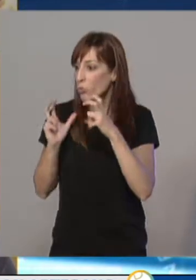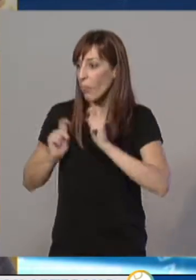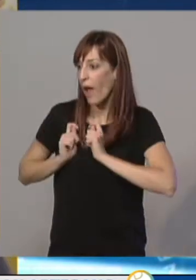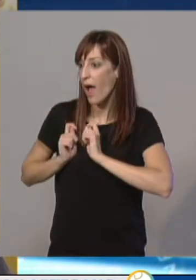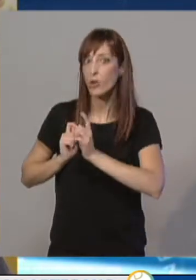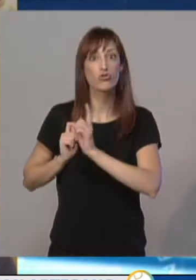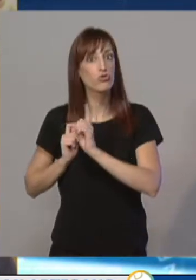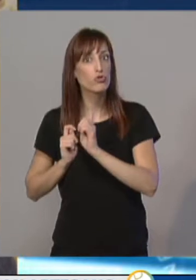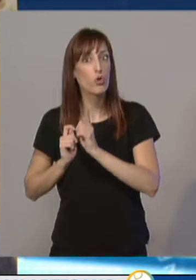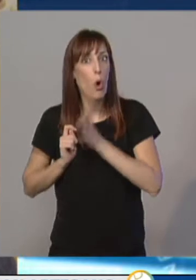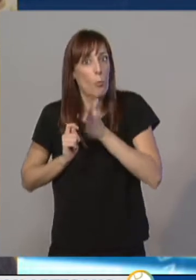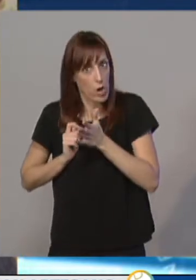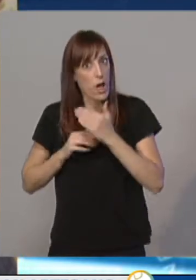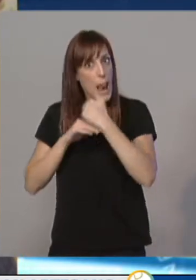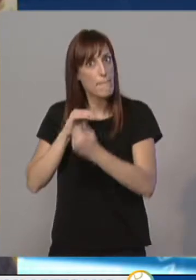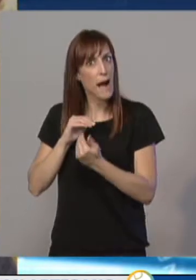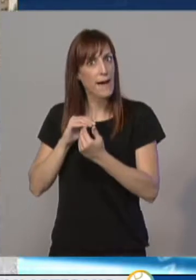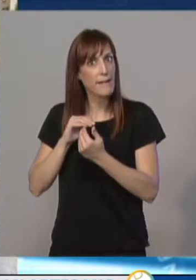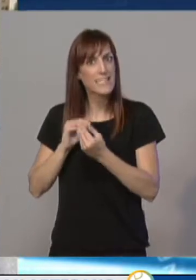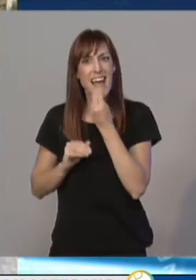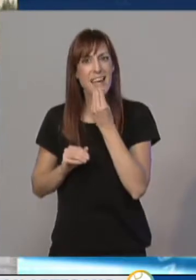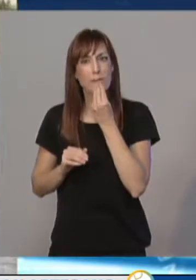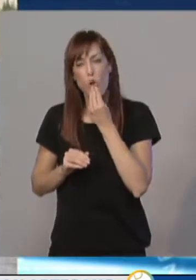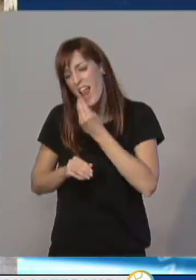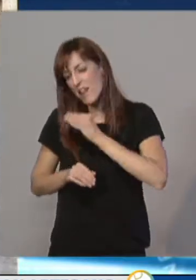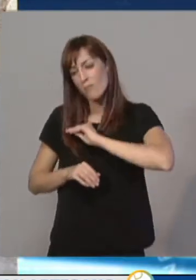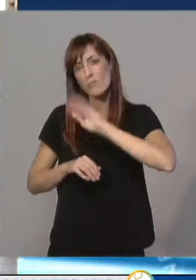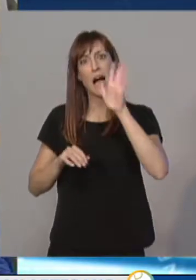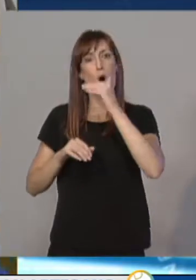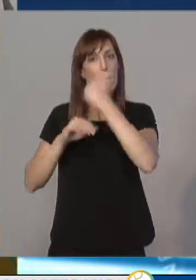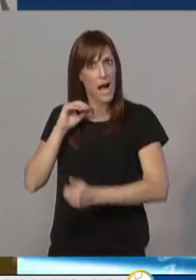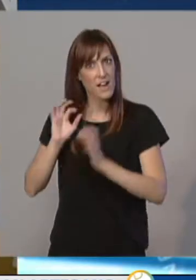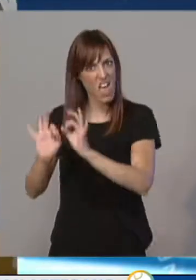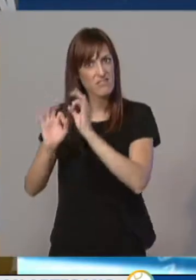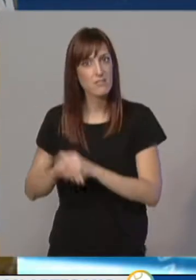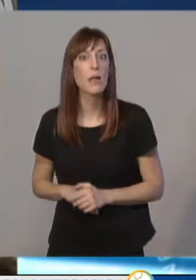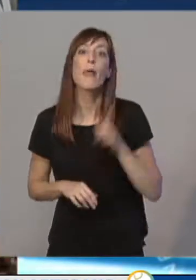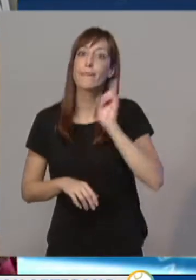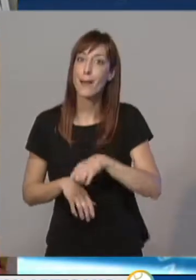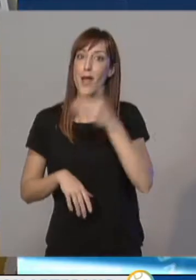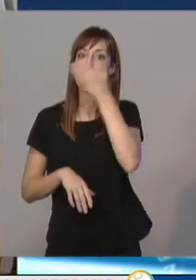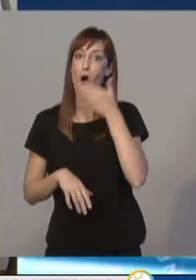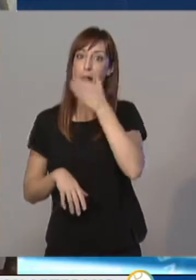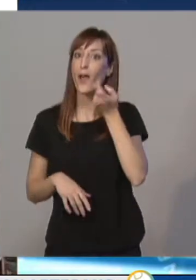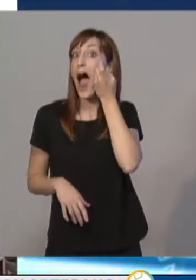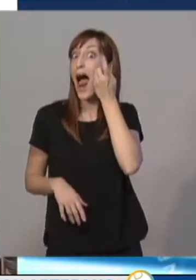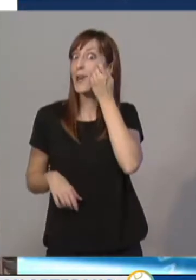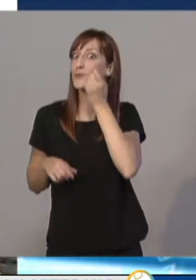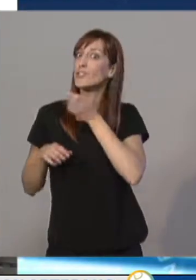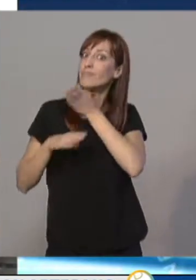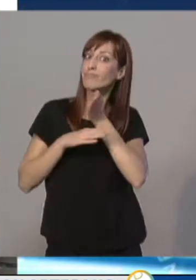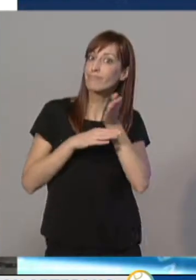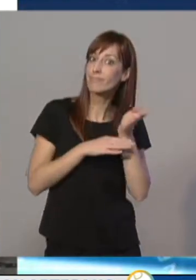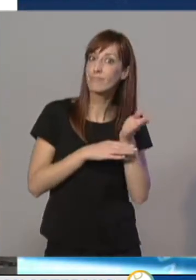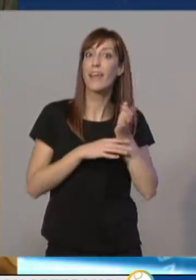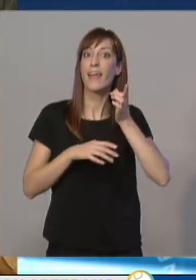uno de los mejores alimentos. Por aquí también han pasado varios colegios. Estos alumnos de terceros de primaria de Escola